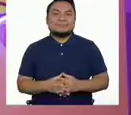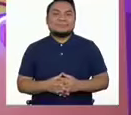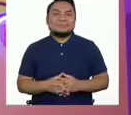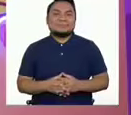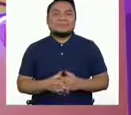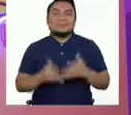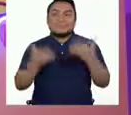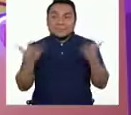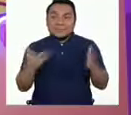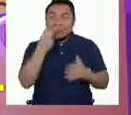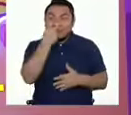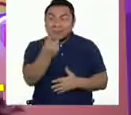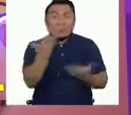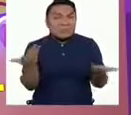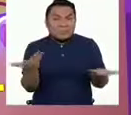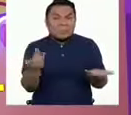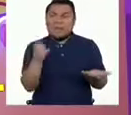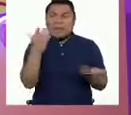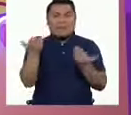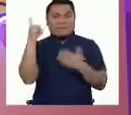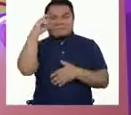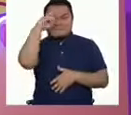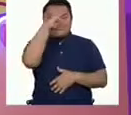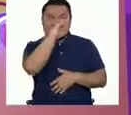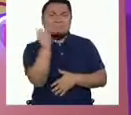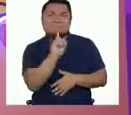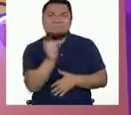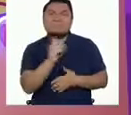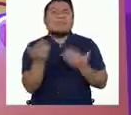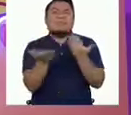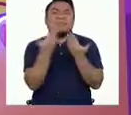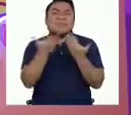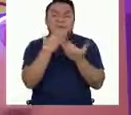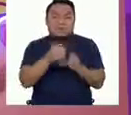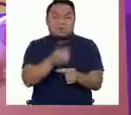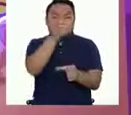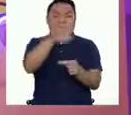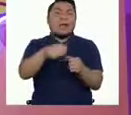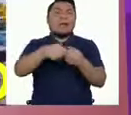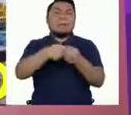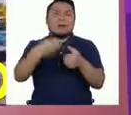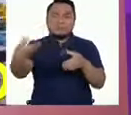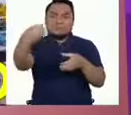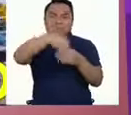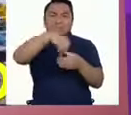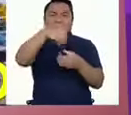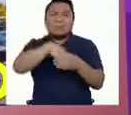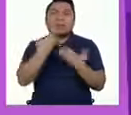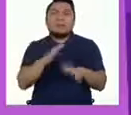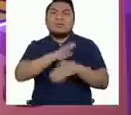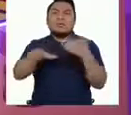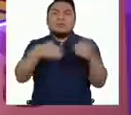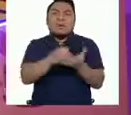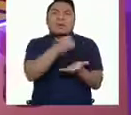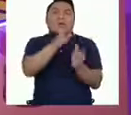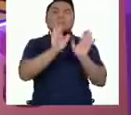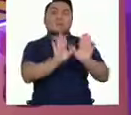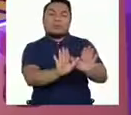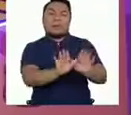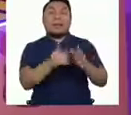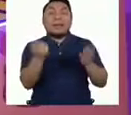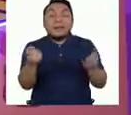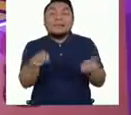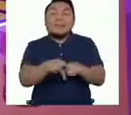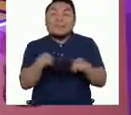Como han podido ver, no es nada difícil reutilizar los residuos plásticos y lograr tener un secoladrillo. Además,